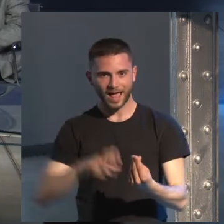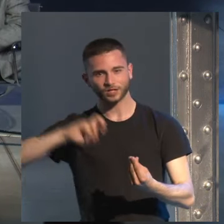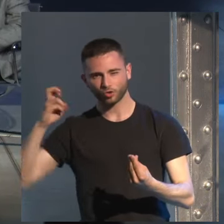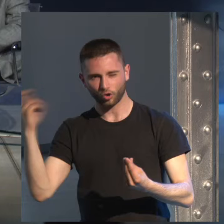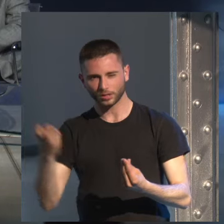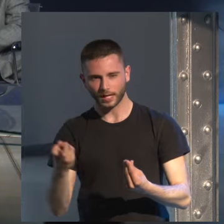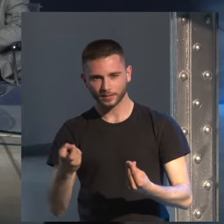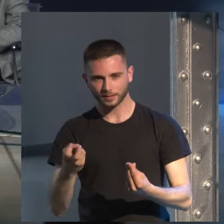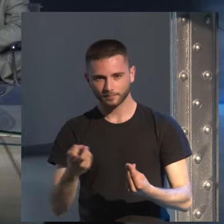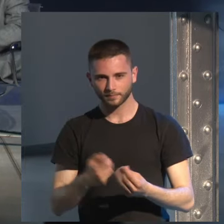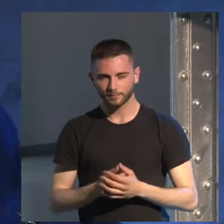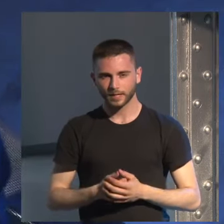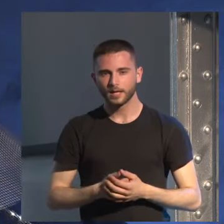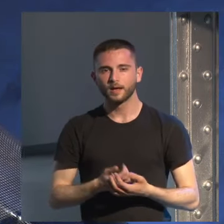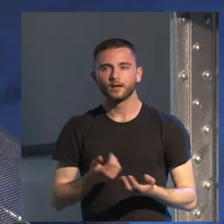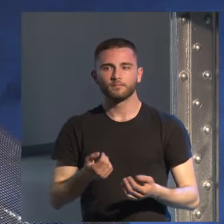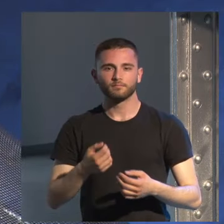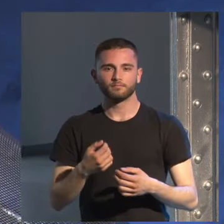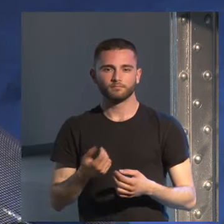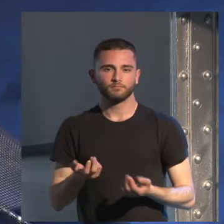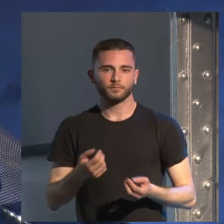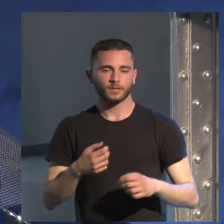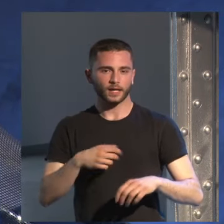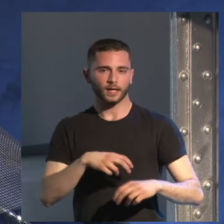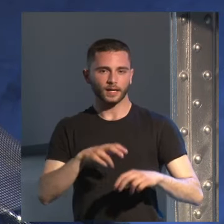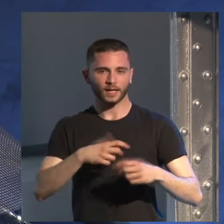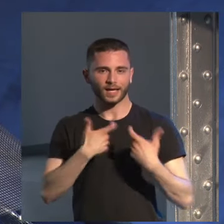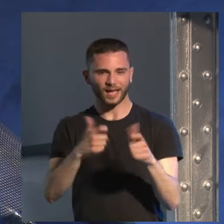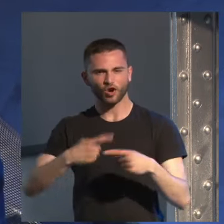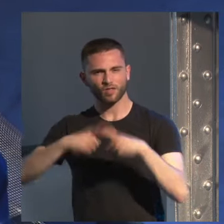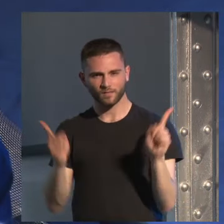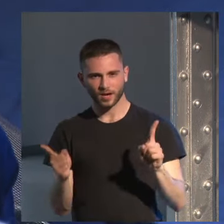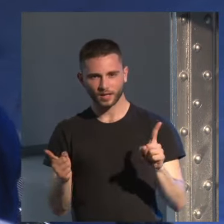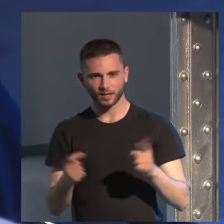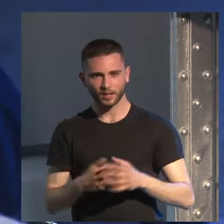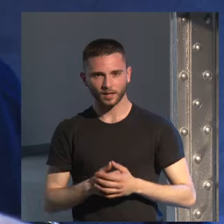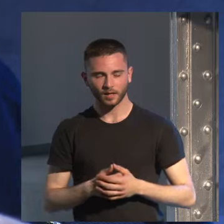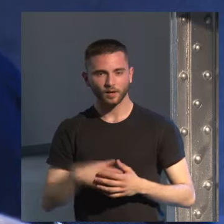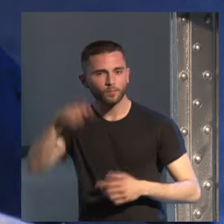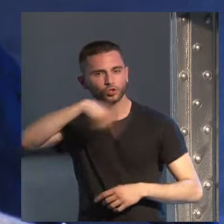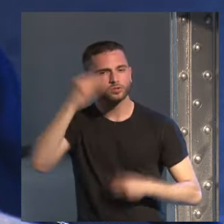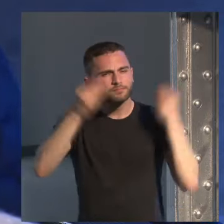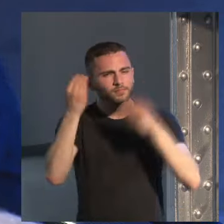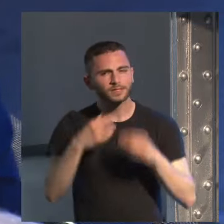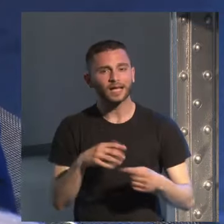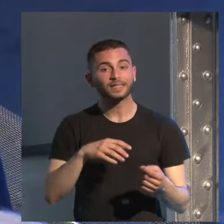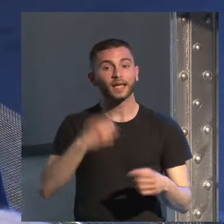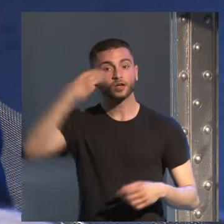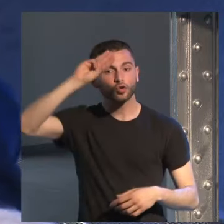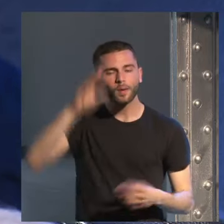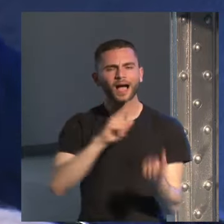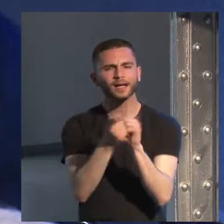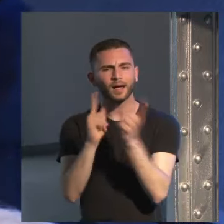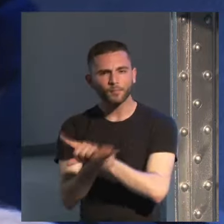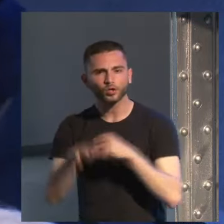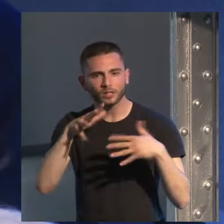algo de las otras novelas que no son de género vosotros creéis que los cambios que se están produciendo por ejemplo en Cuba principalmente